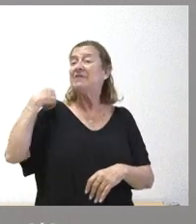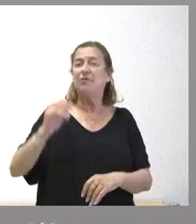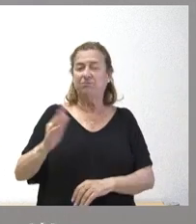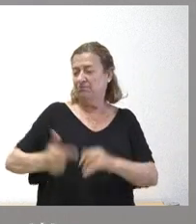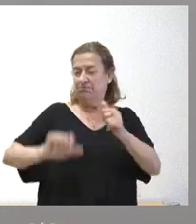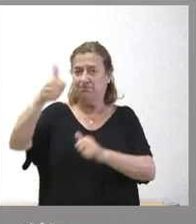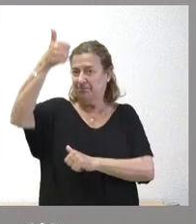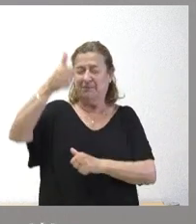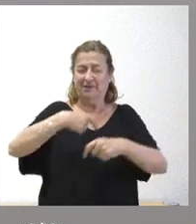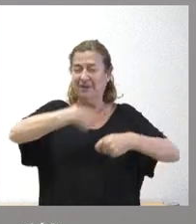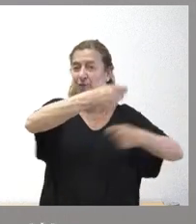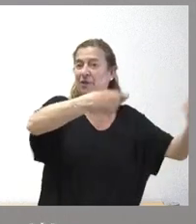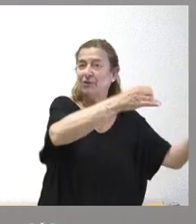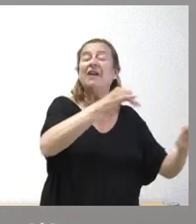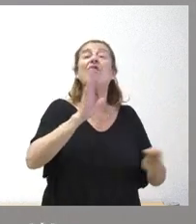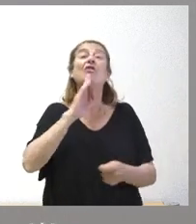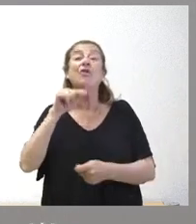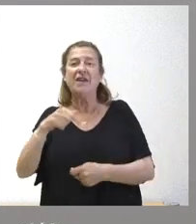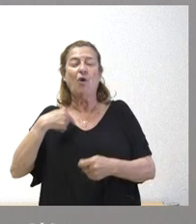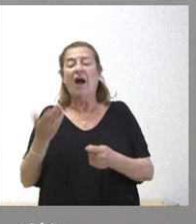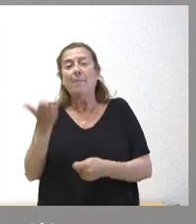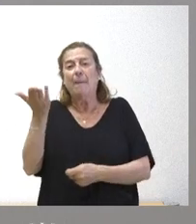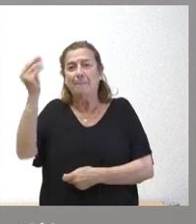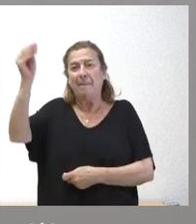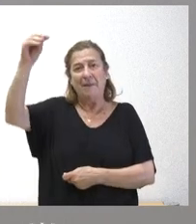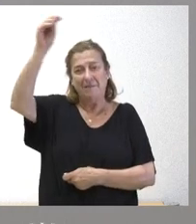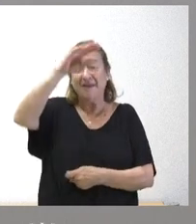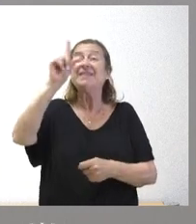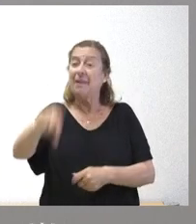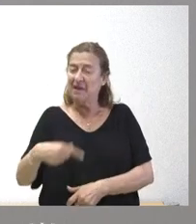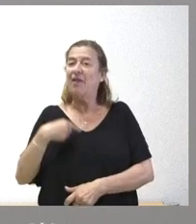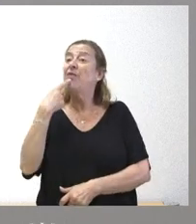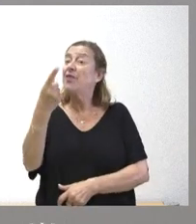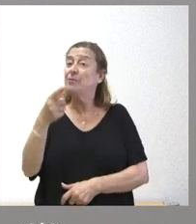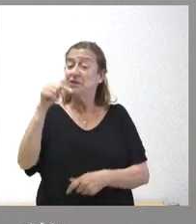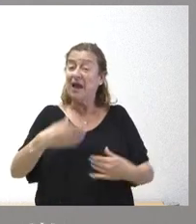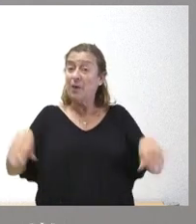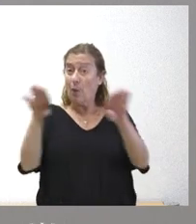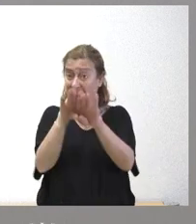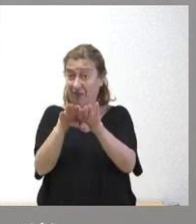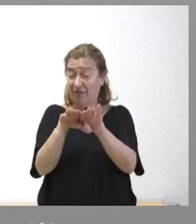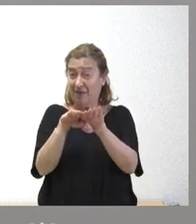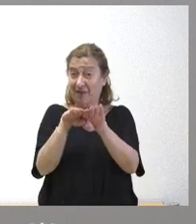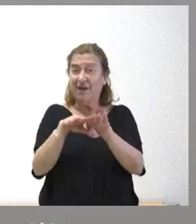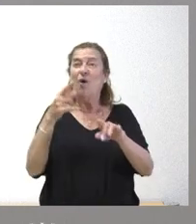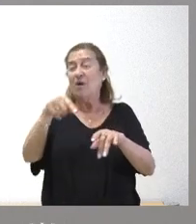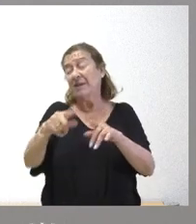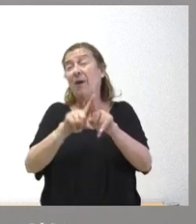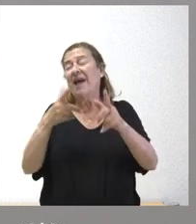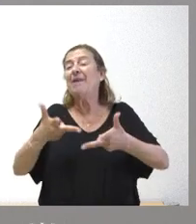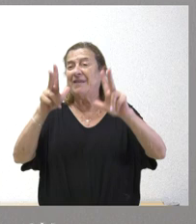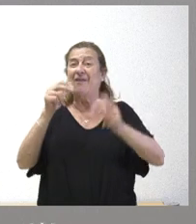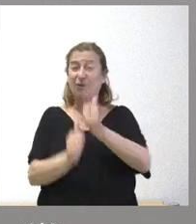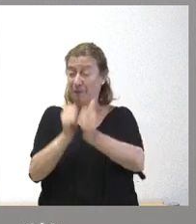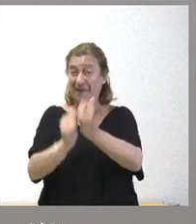tenemos presencia en el mercado esta presencia la vamos aumentando. eso sí, también decimos que esta igualdad o esta libertad de competencia